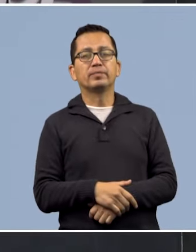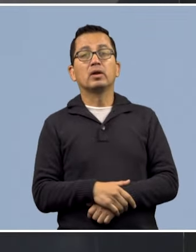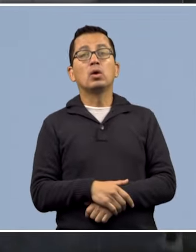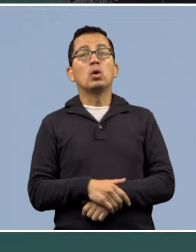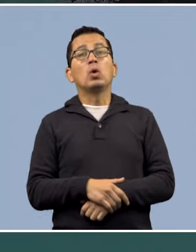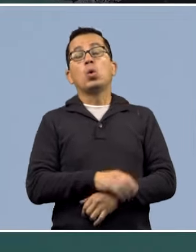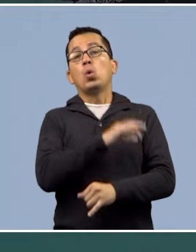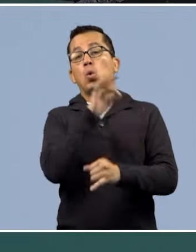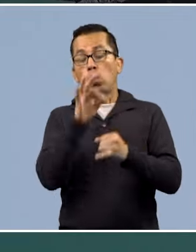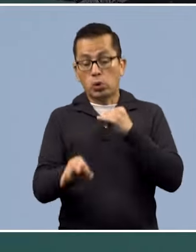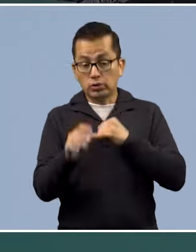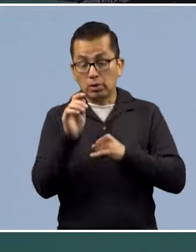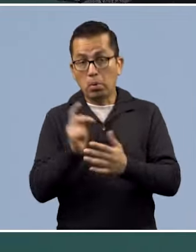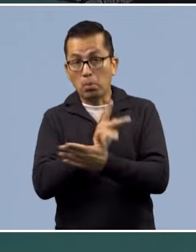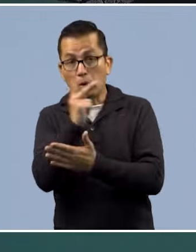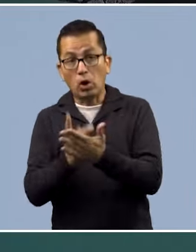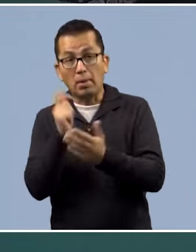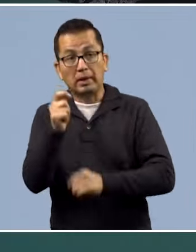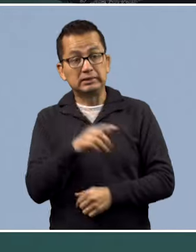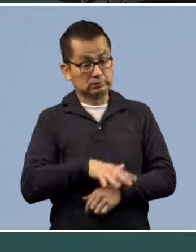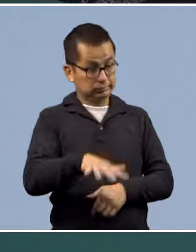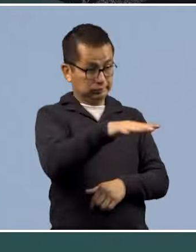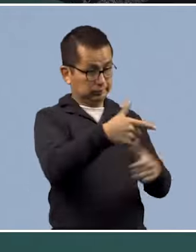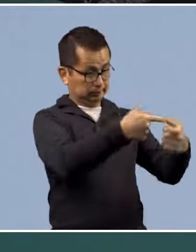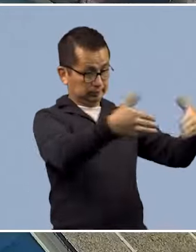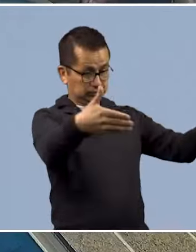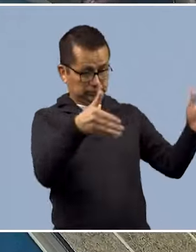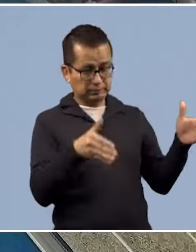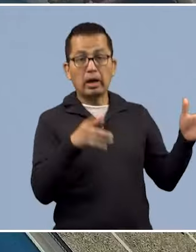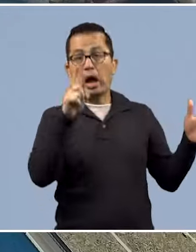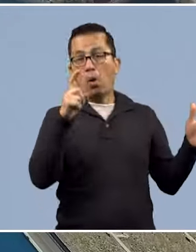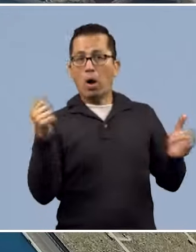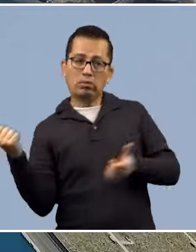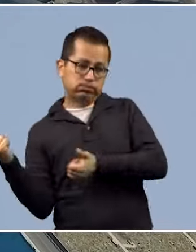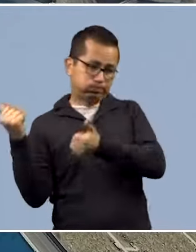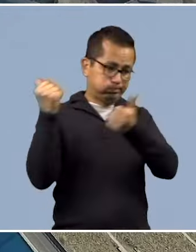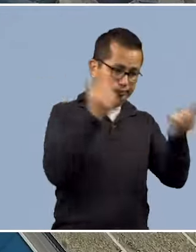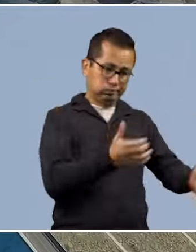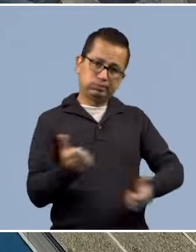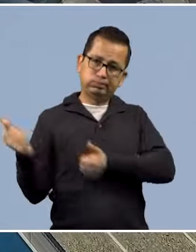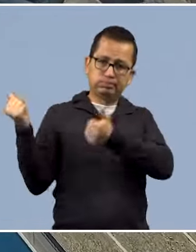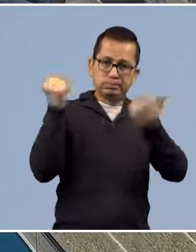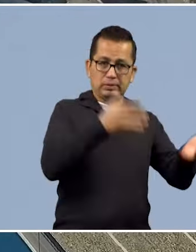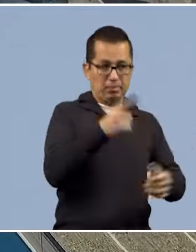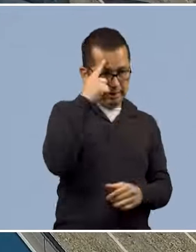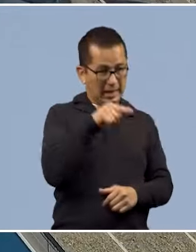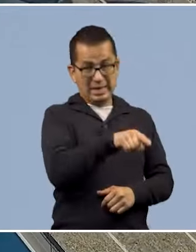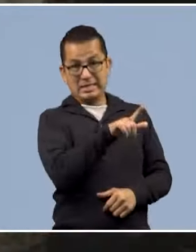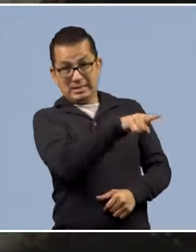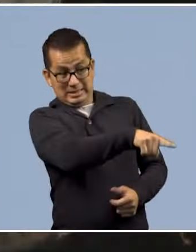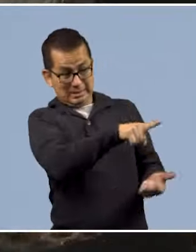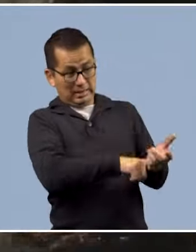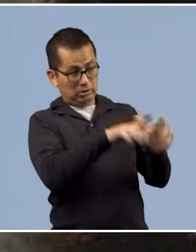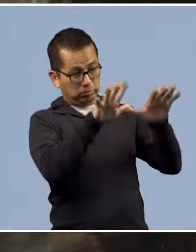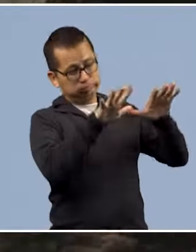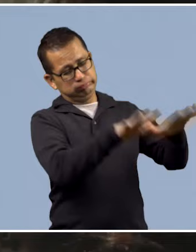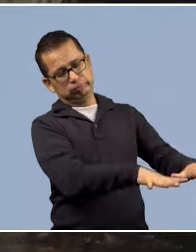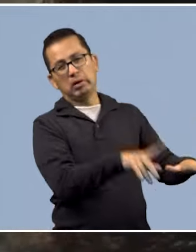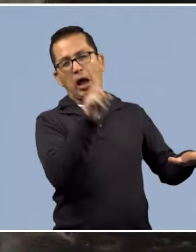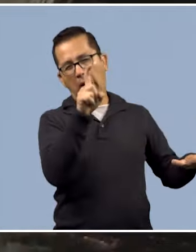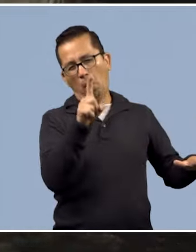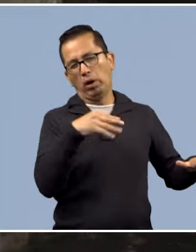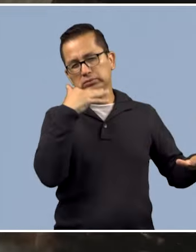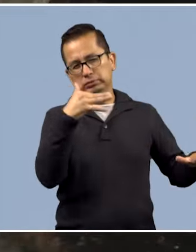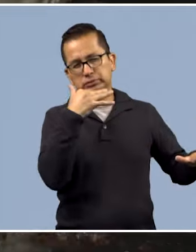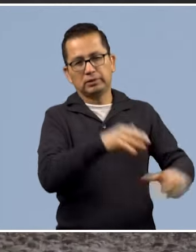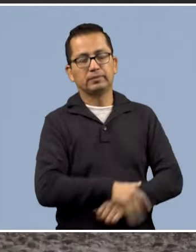artificial del acuífero es una innovación tecnológica que consiste en almacenar el agua tratada en los mismos acuíferos. Y en